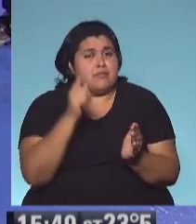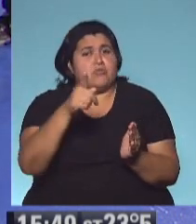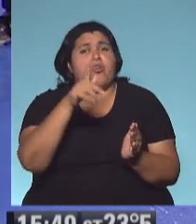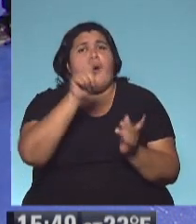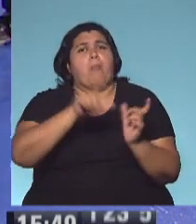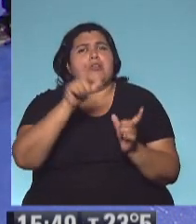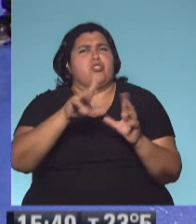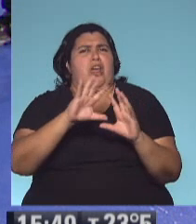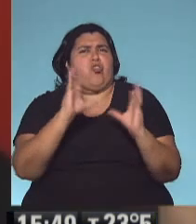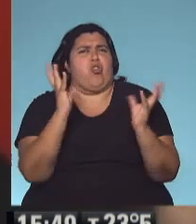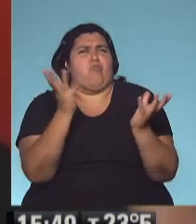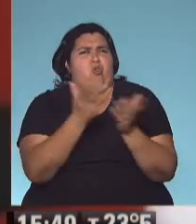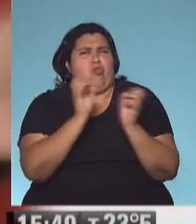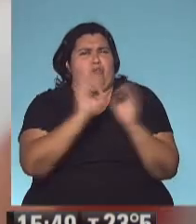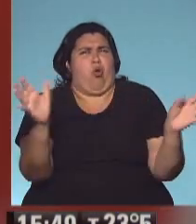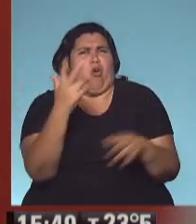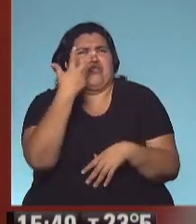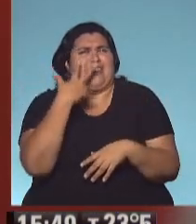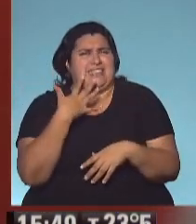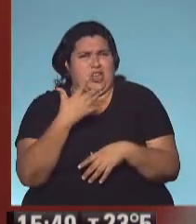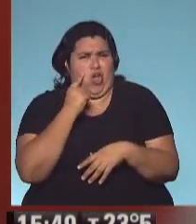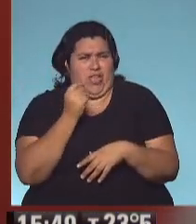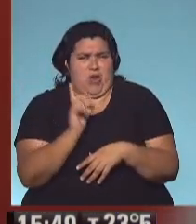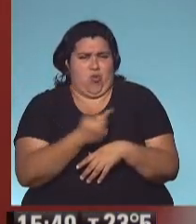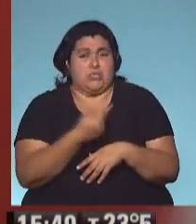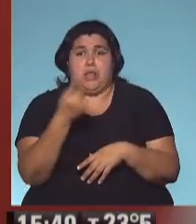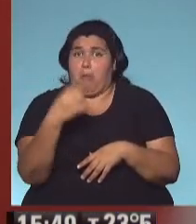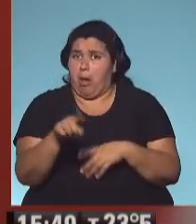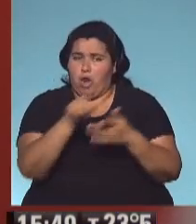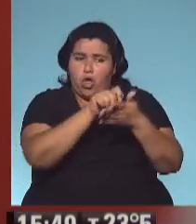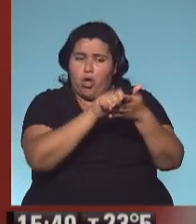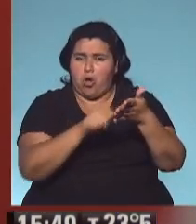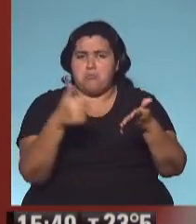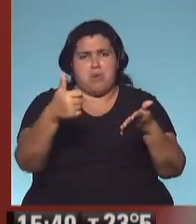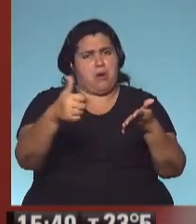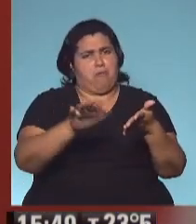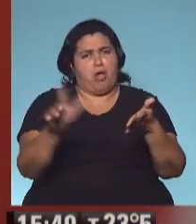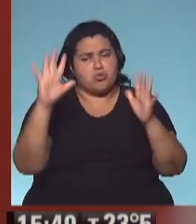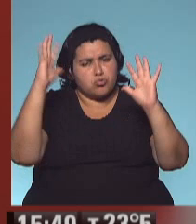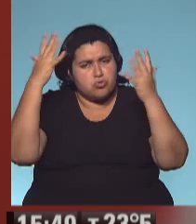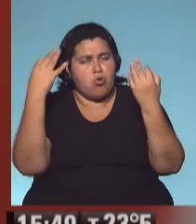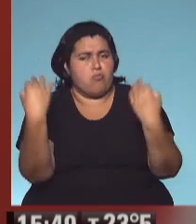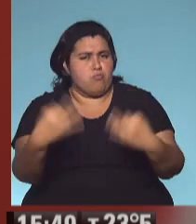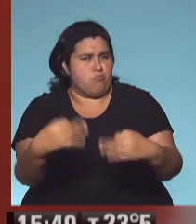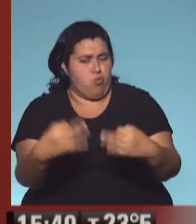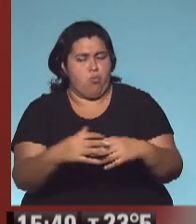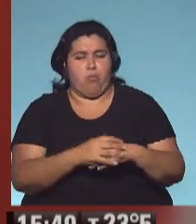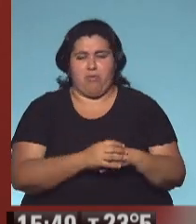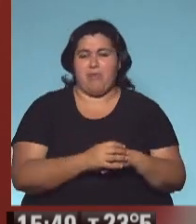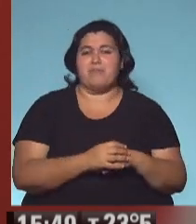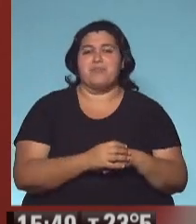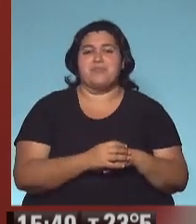mundo va a quedar infectado en 35 días. Pero lo que hizo fue espectacular y celebro que así lo hubiera hecho.